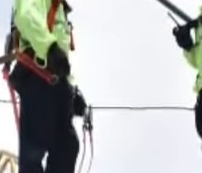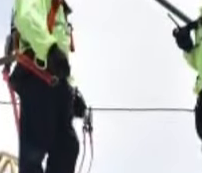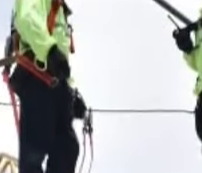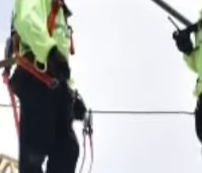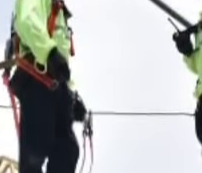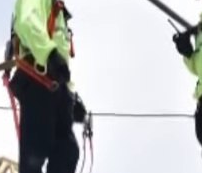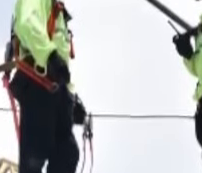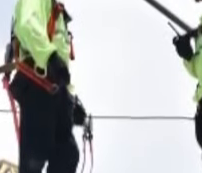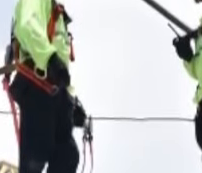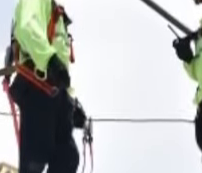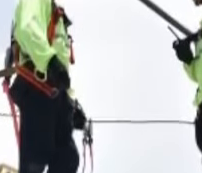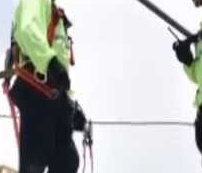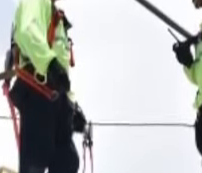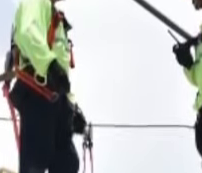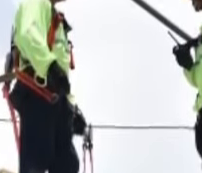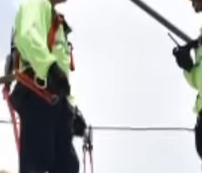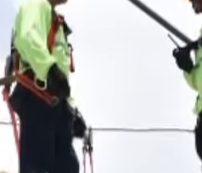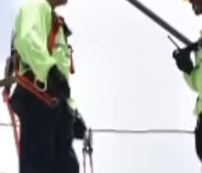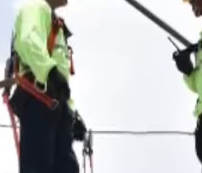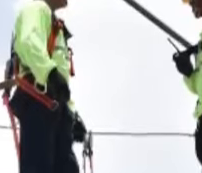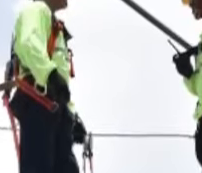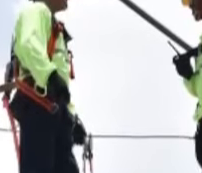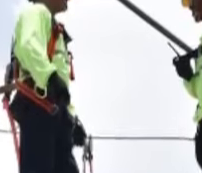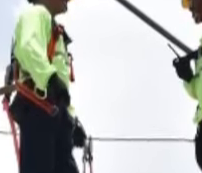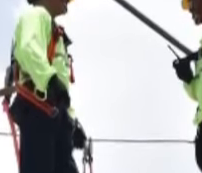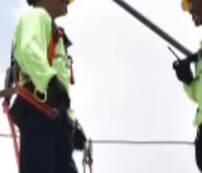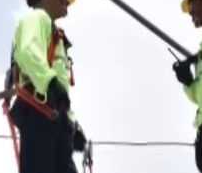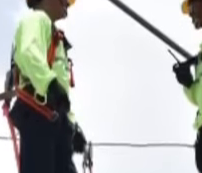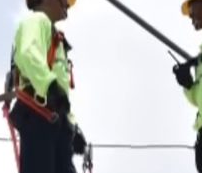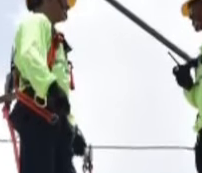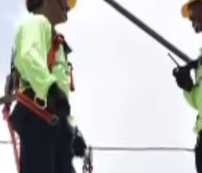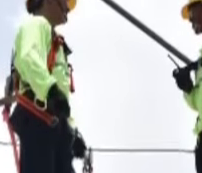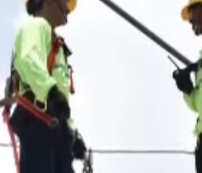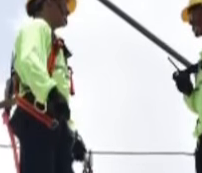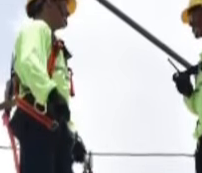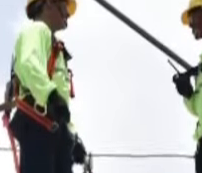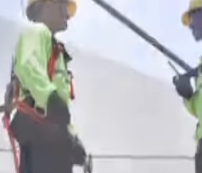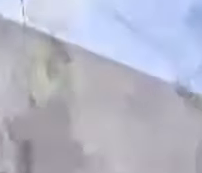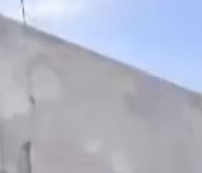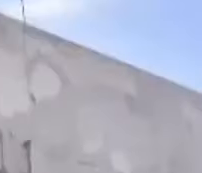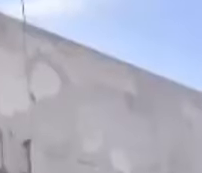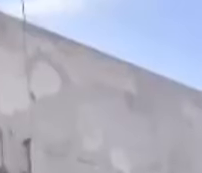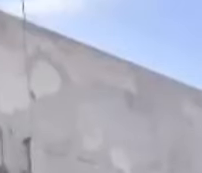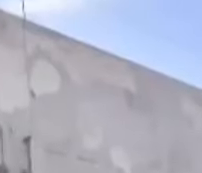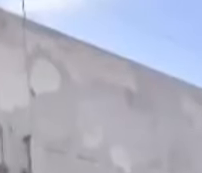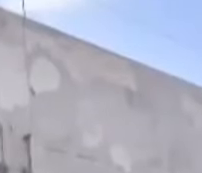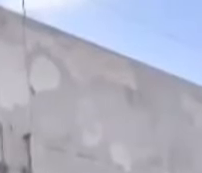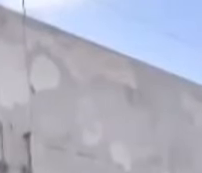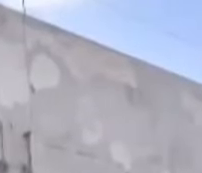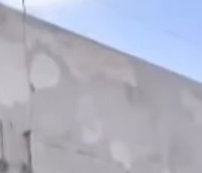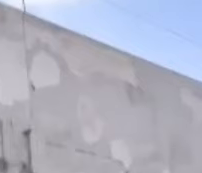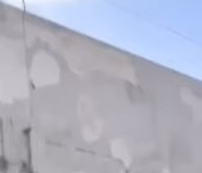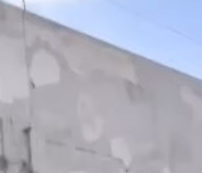que participan activamente en la promoción de un medio ambiente de trabajo seguro y saludable y donde la prevención es la prioridad Las personas